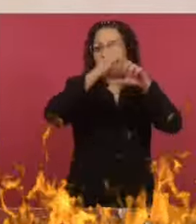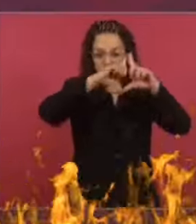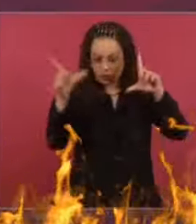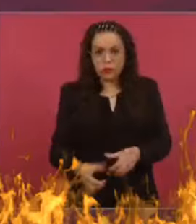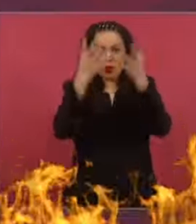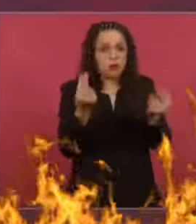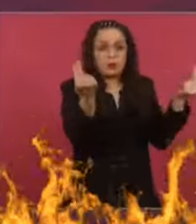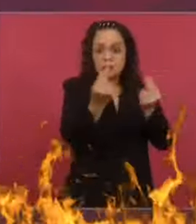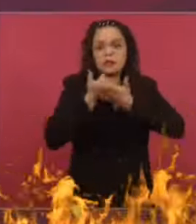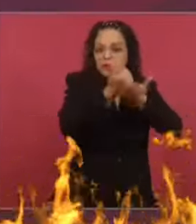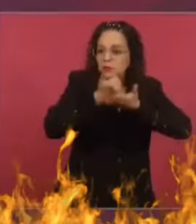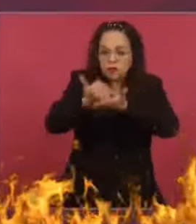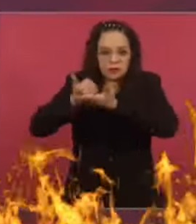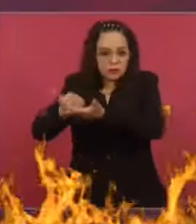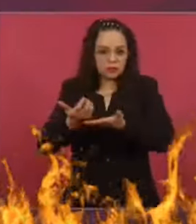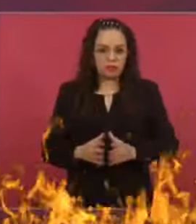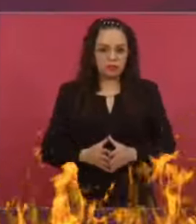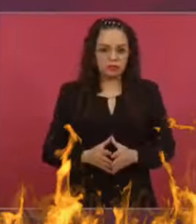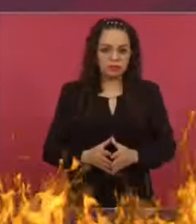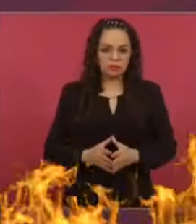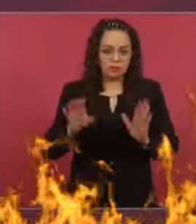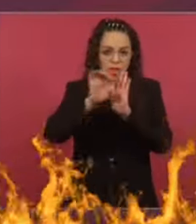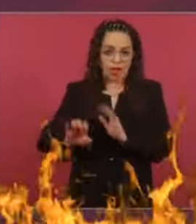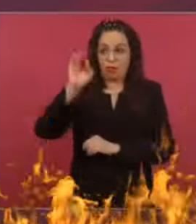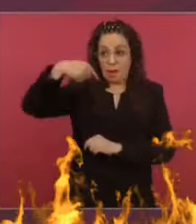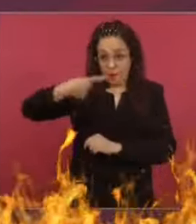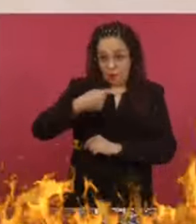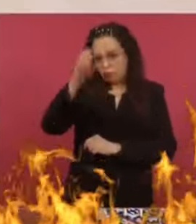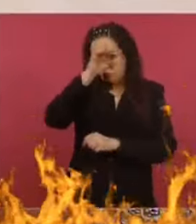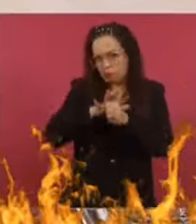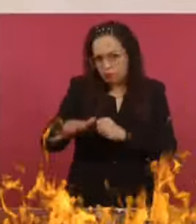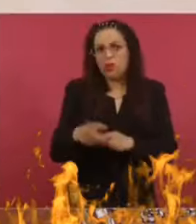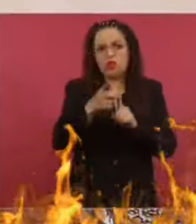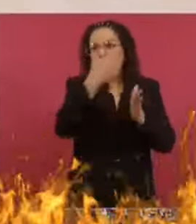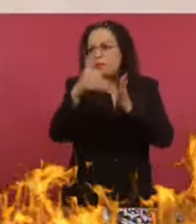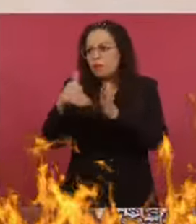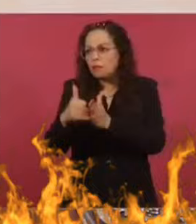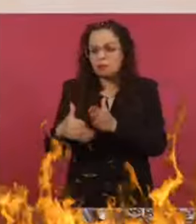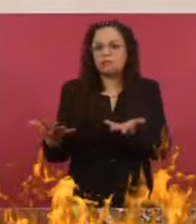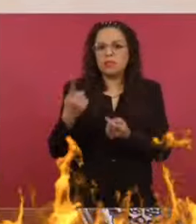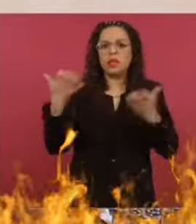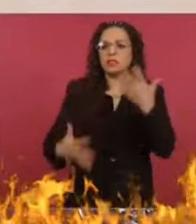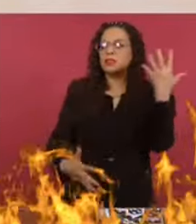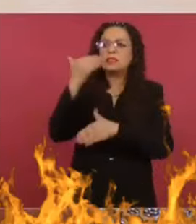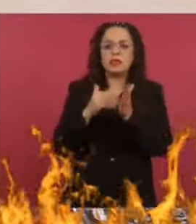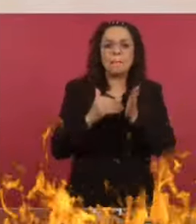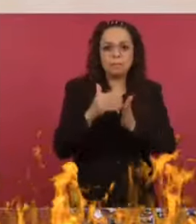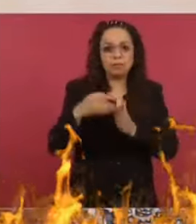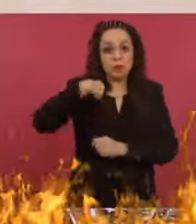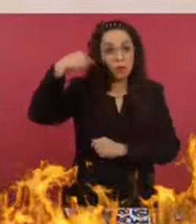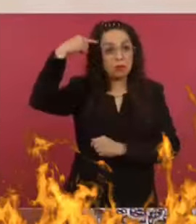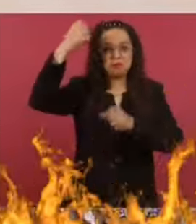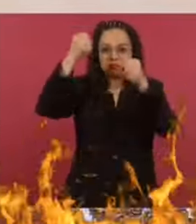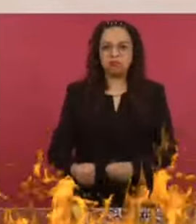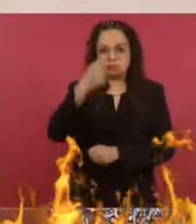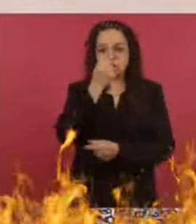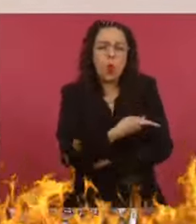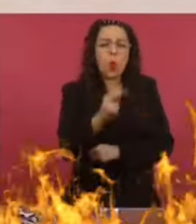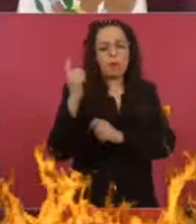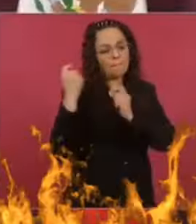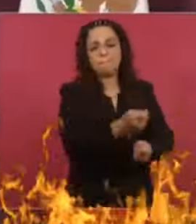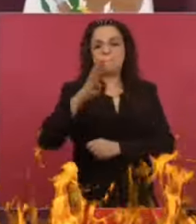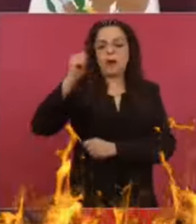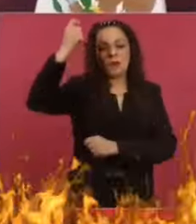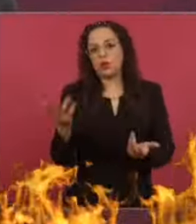si me pidieran opinión se tienen esos 15 mil millones ¿Dónde hacen falta? Yo diría, becas para niños pobres,